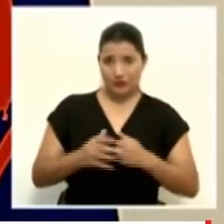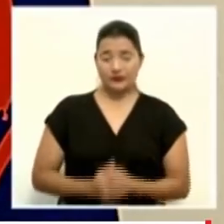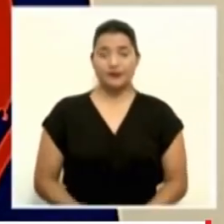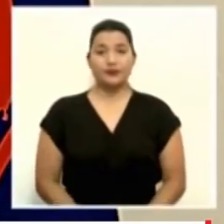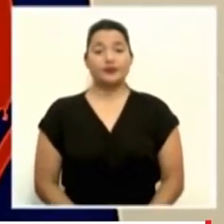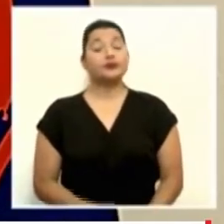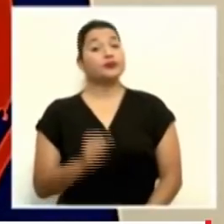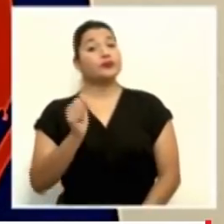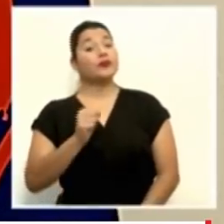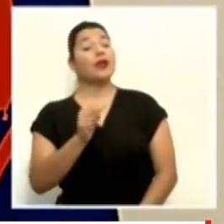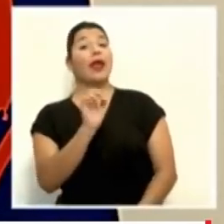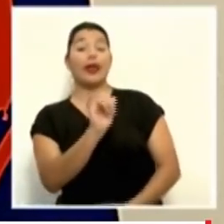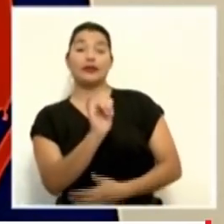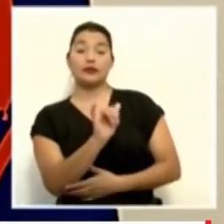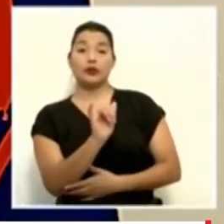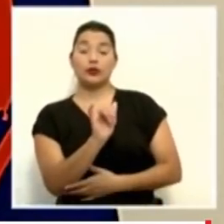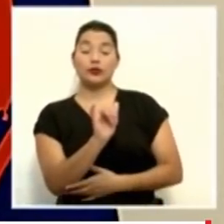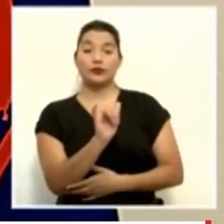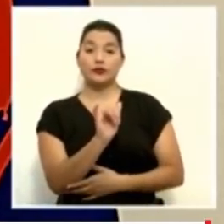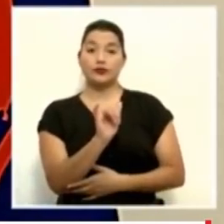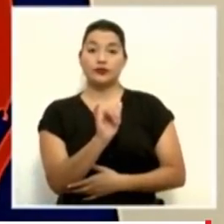Sí, esto es algo que